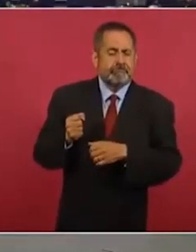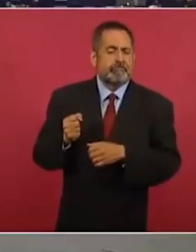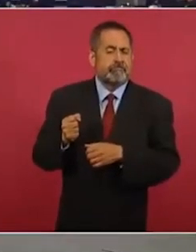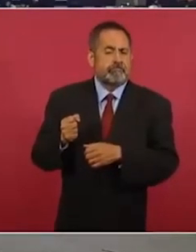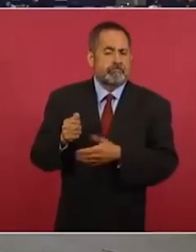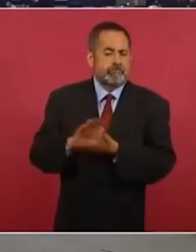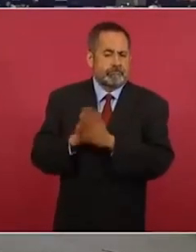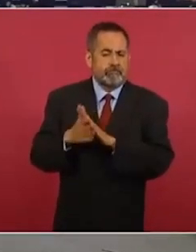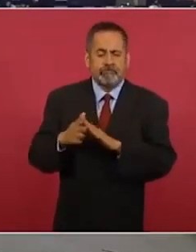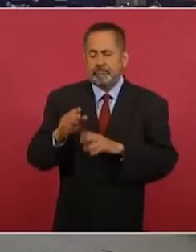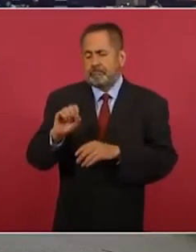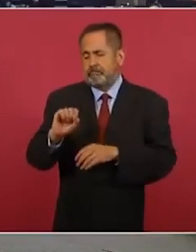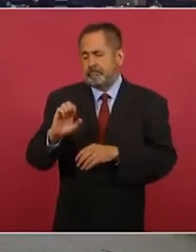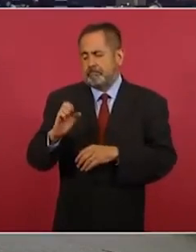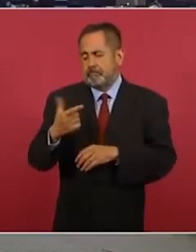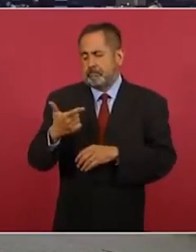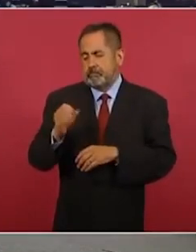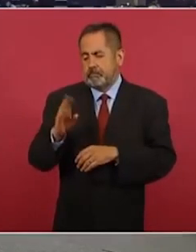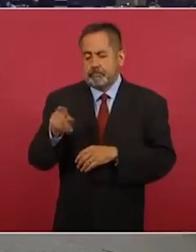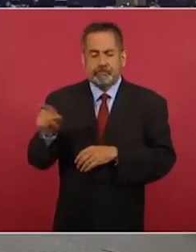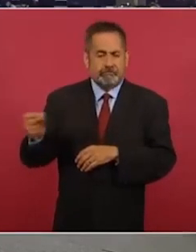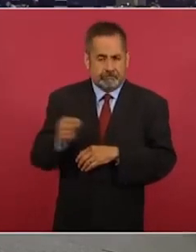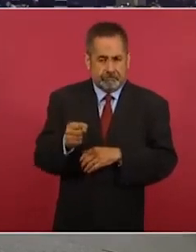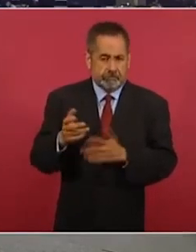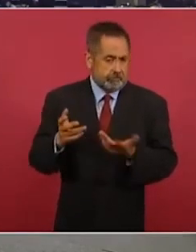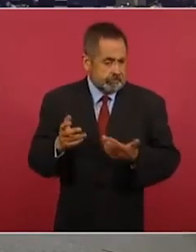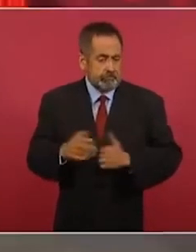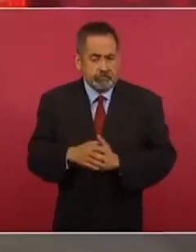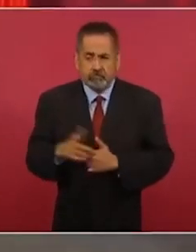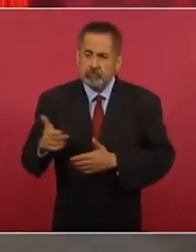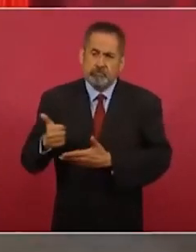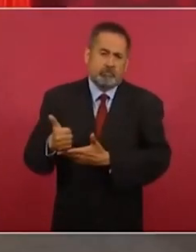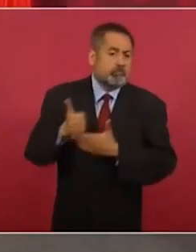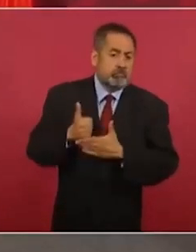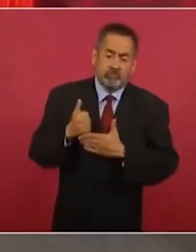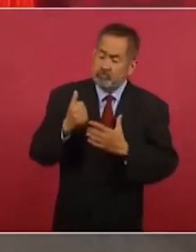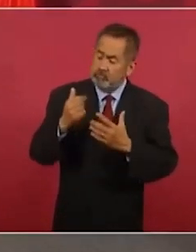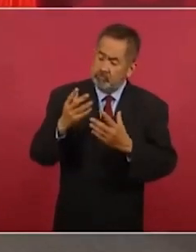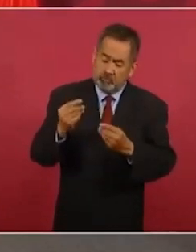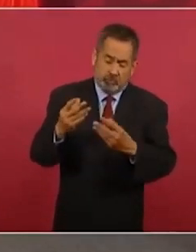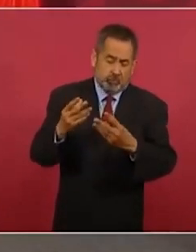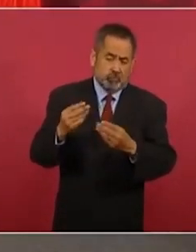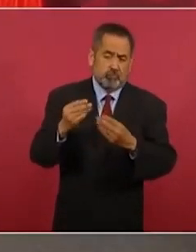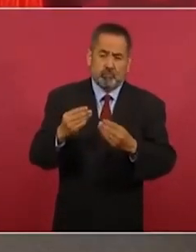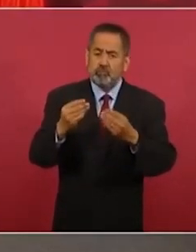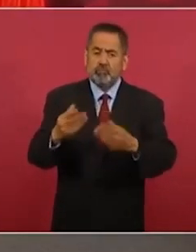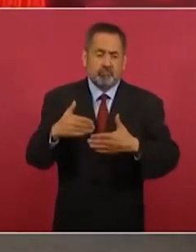asuntos y por eso lo invité y me ha ayudado mucho.